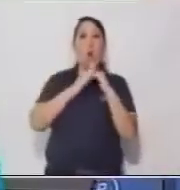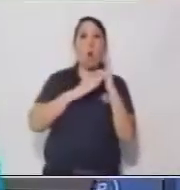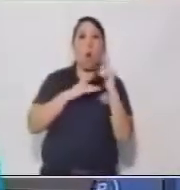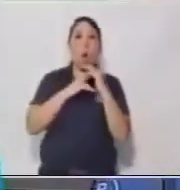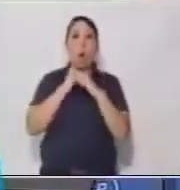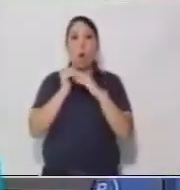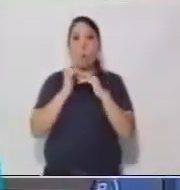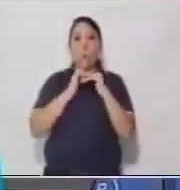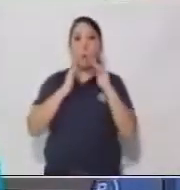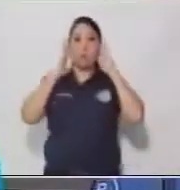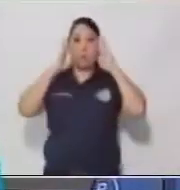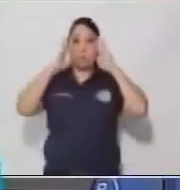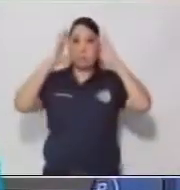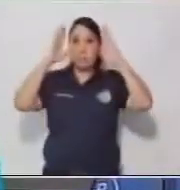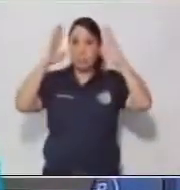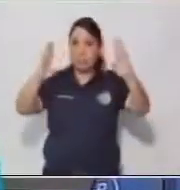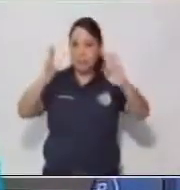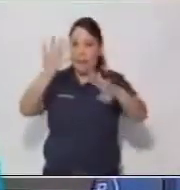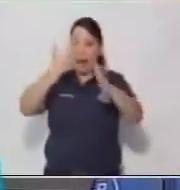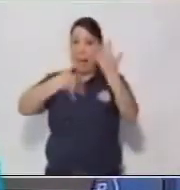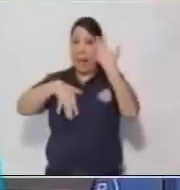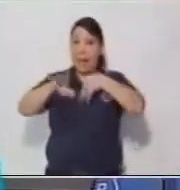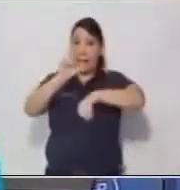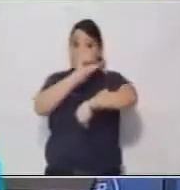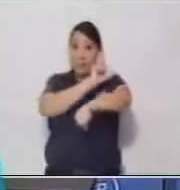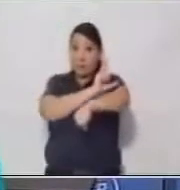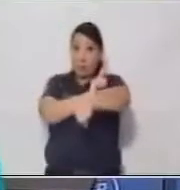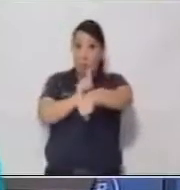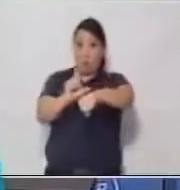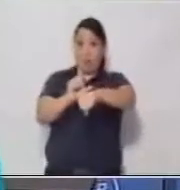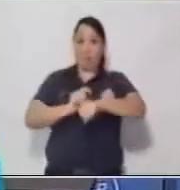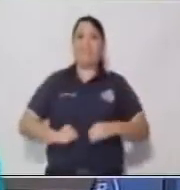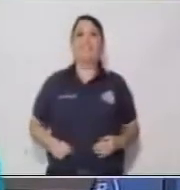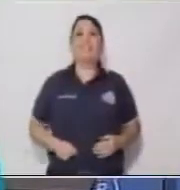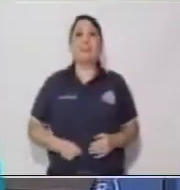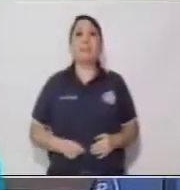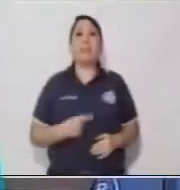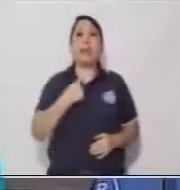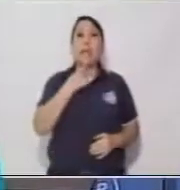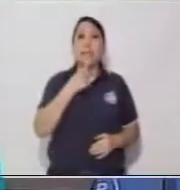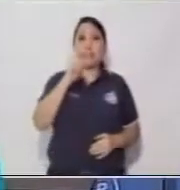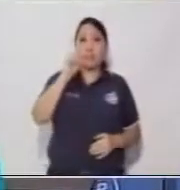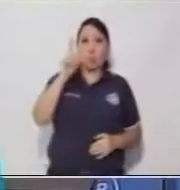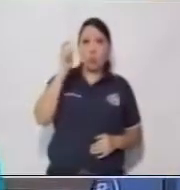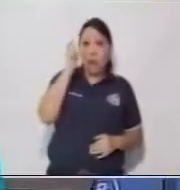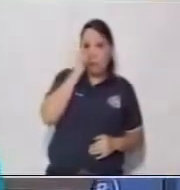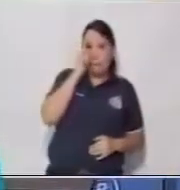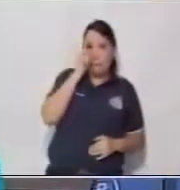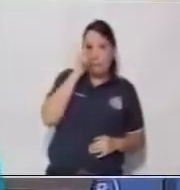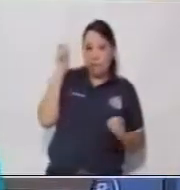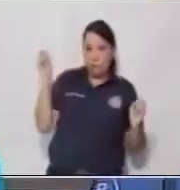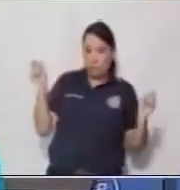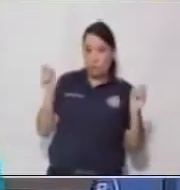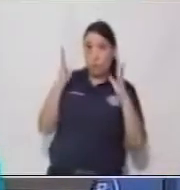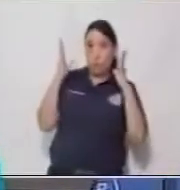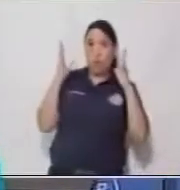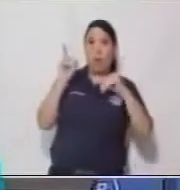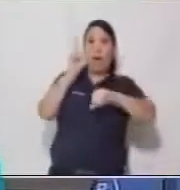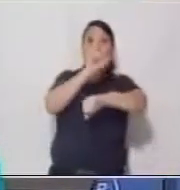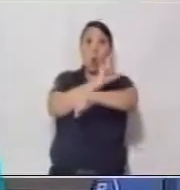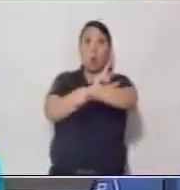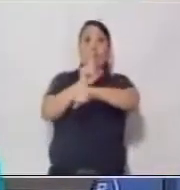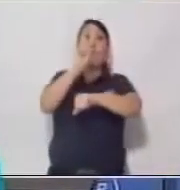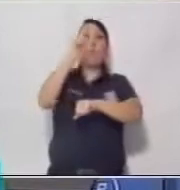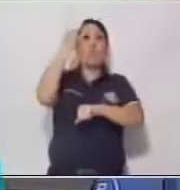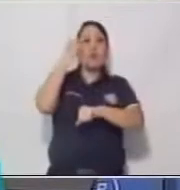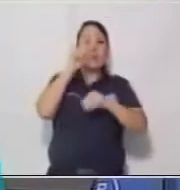atentamente este cuento. La hechicera de los cuentos. Un día salí